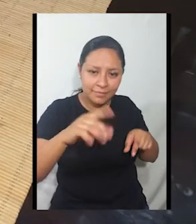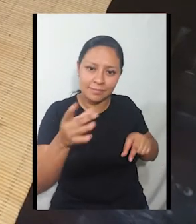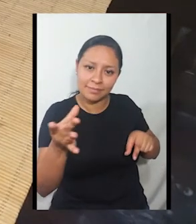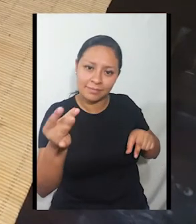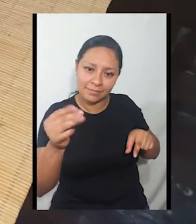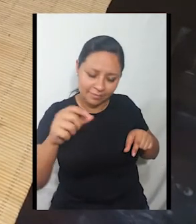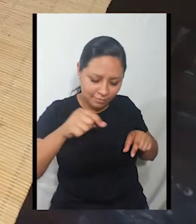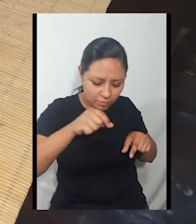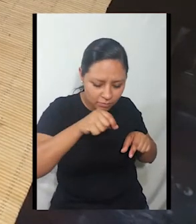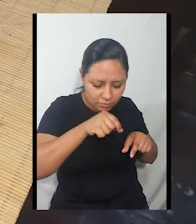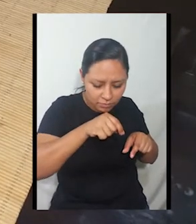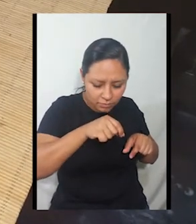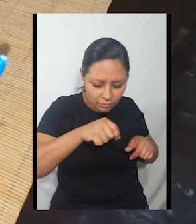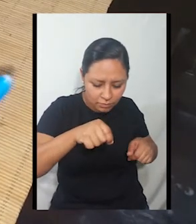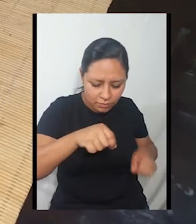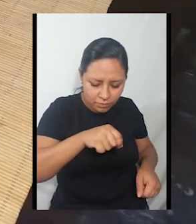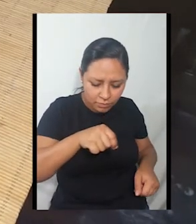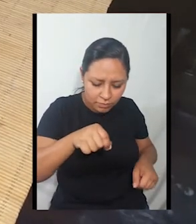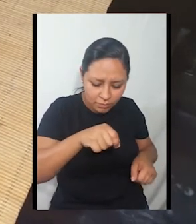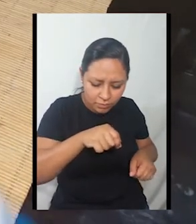en el palillo